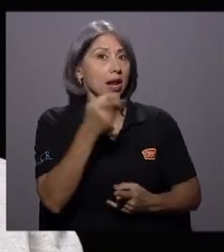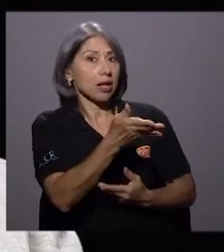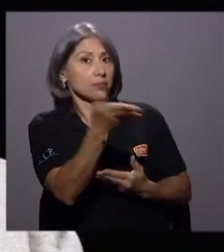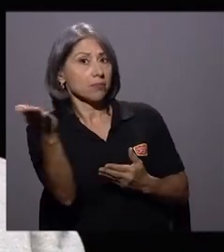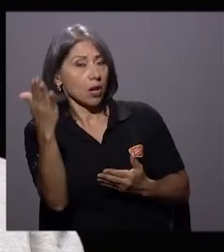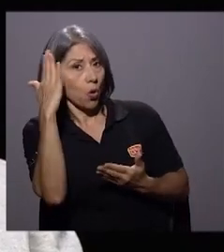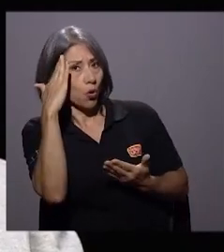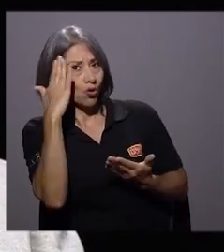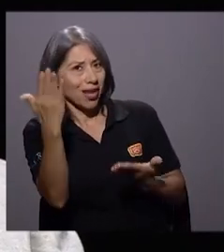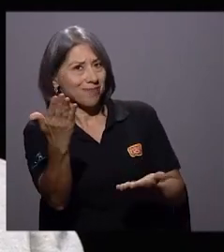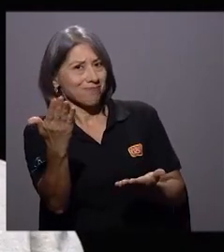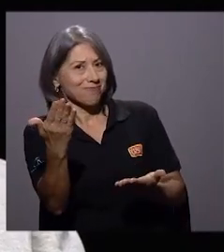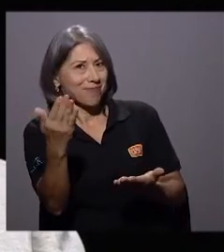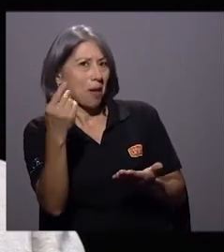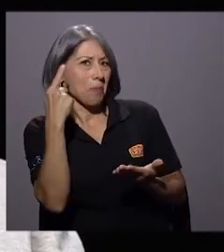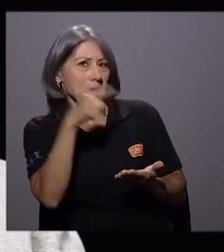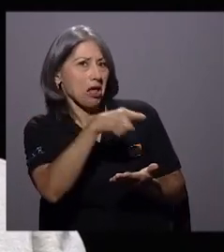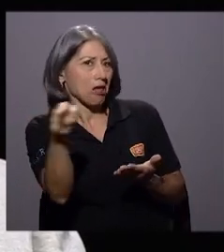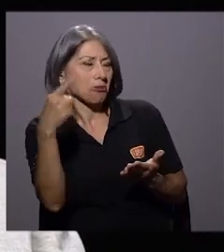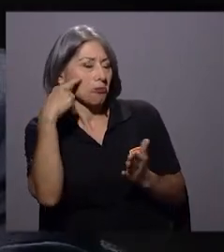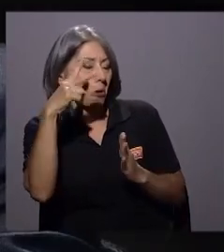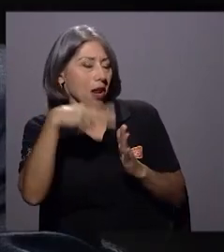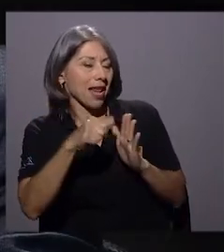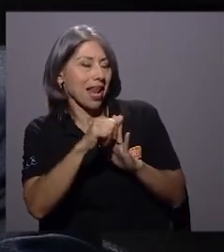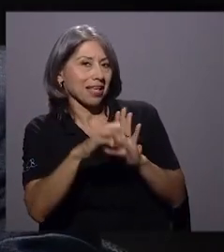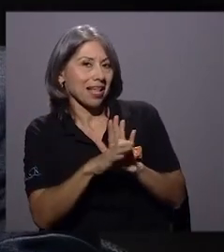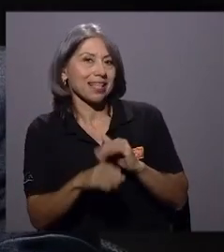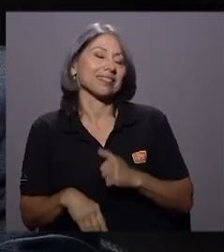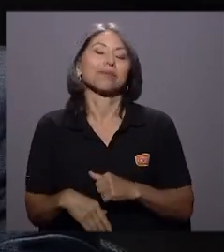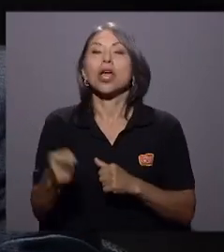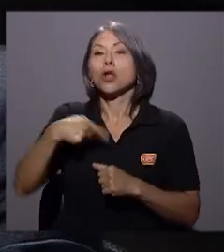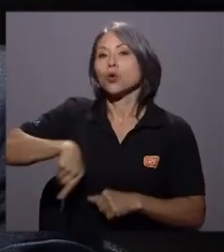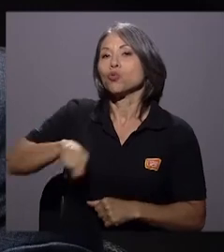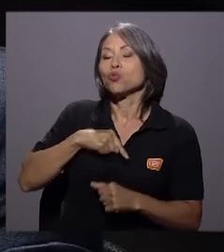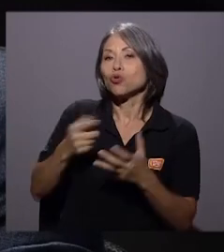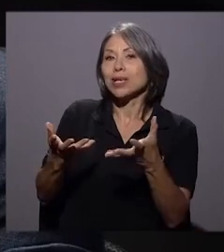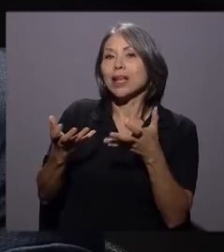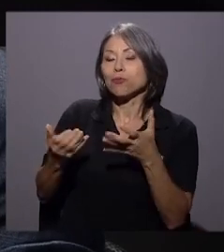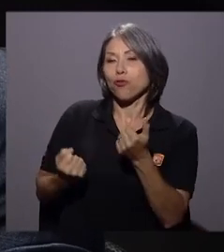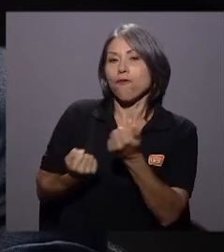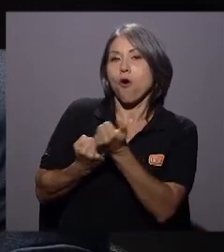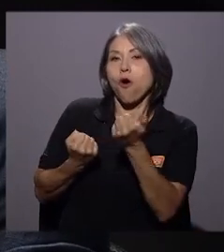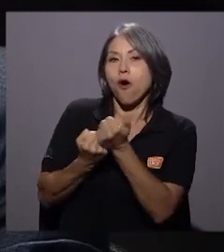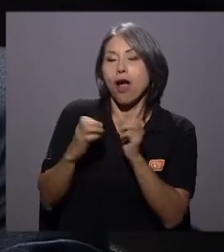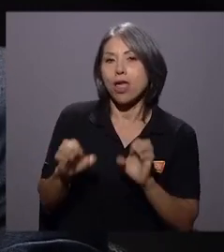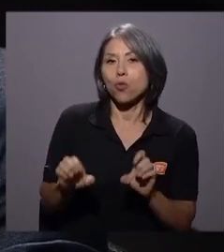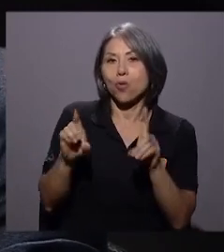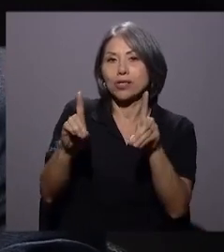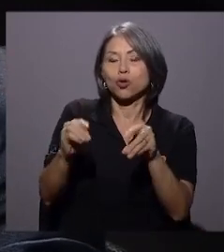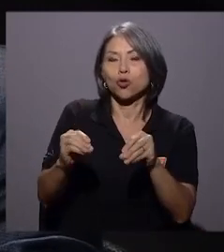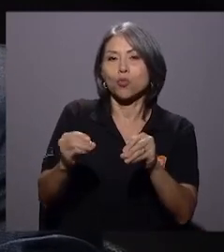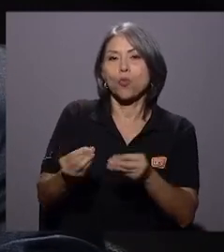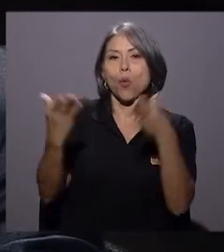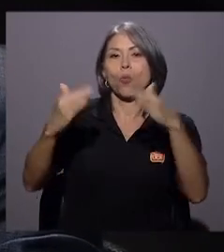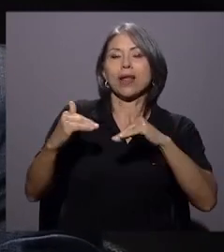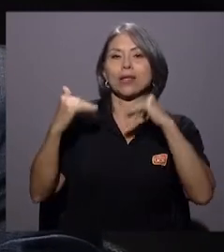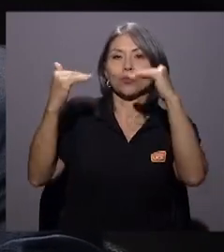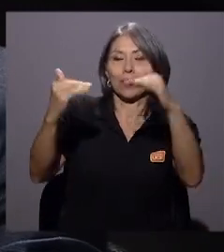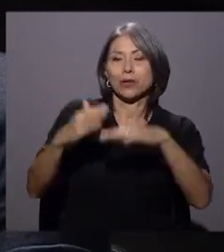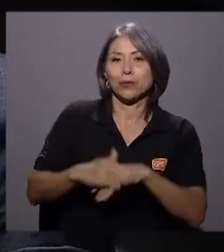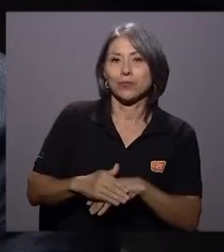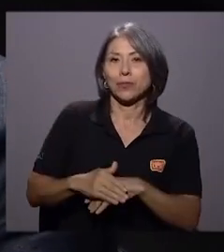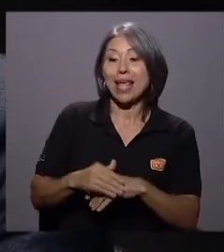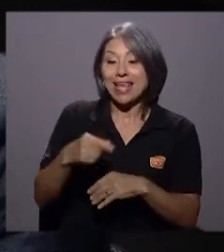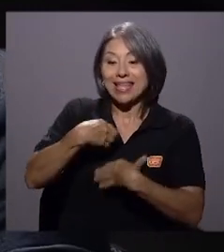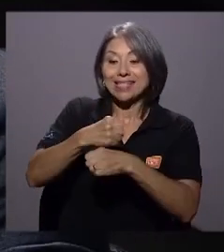de fortalecer la educación superior pública. Más bien, la comisión se suscitó a raíz de